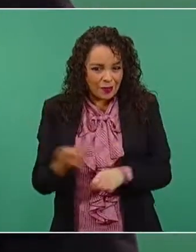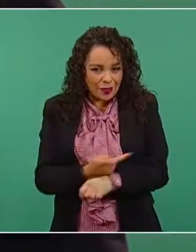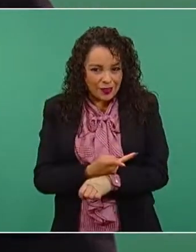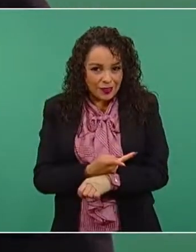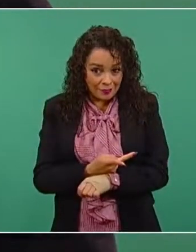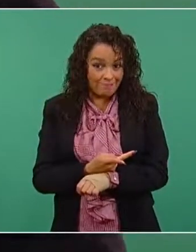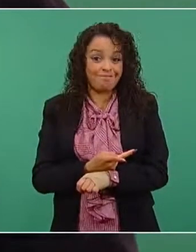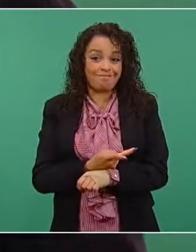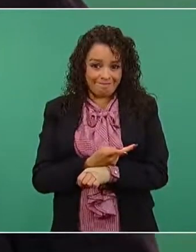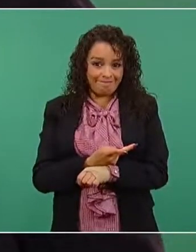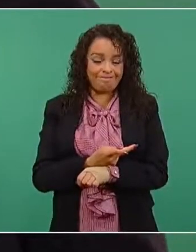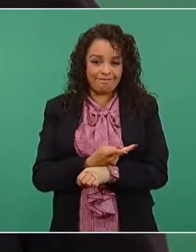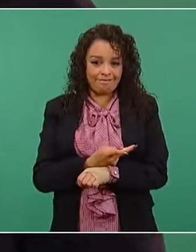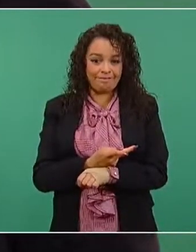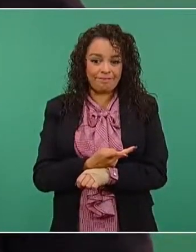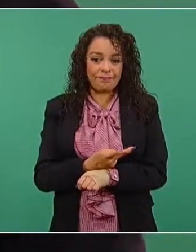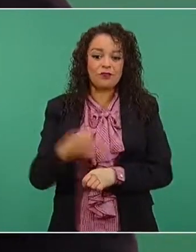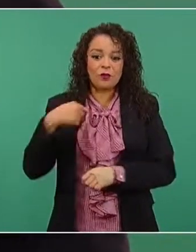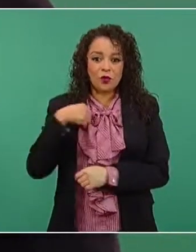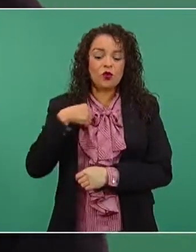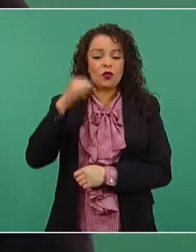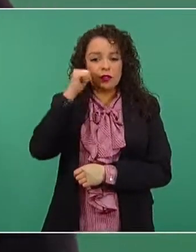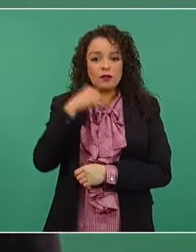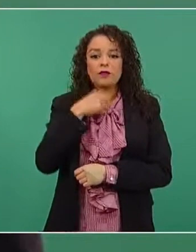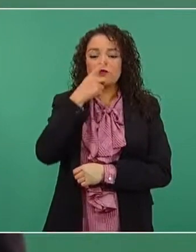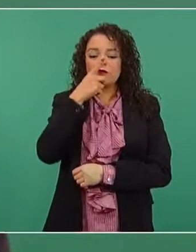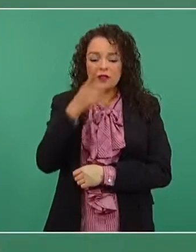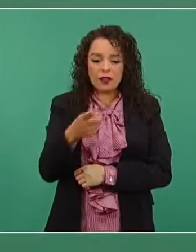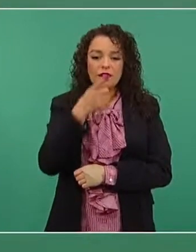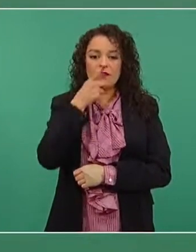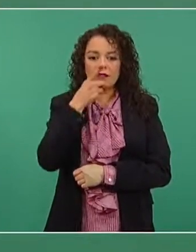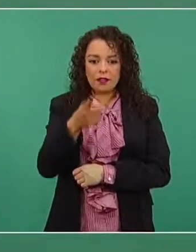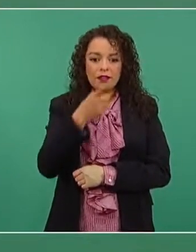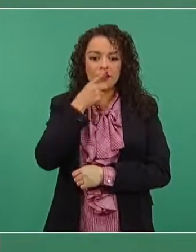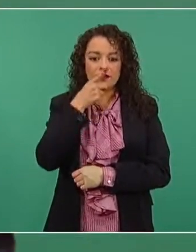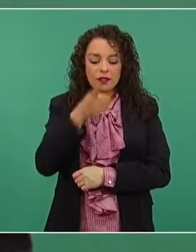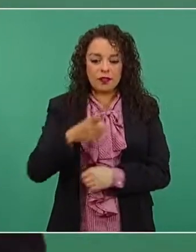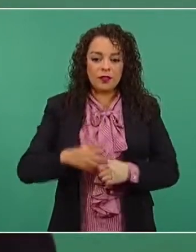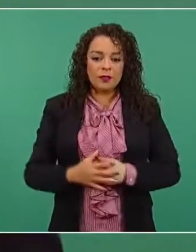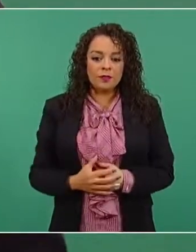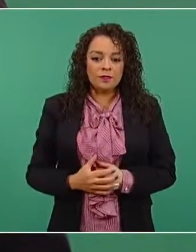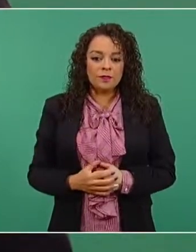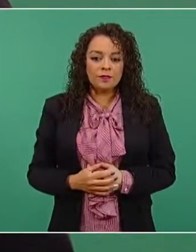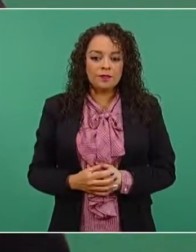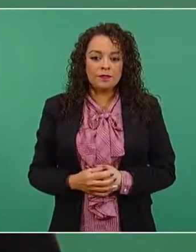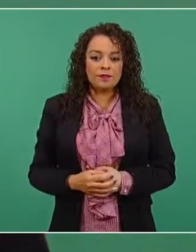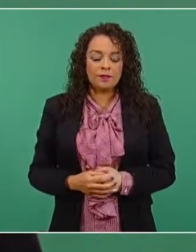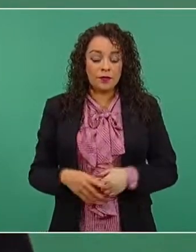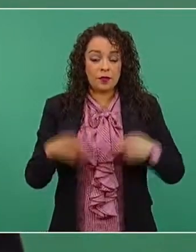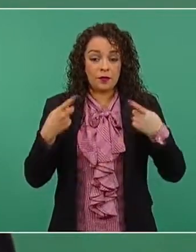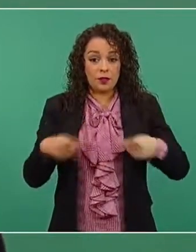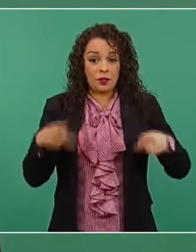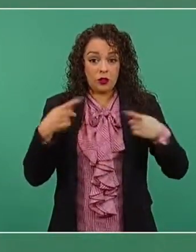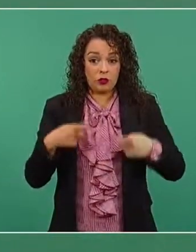yo siempre hablo de que los teóricos de la filosofía,